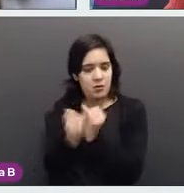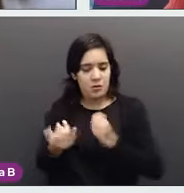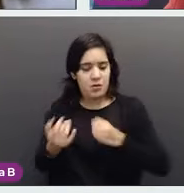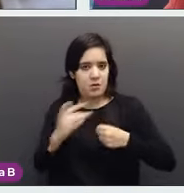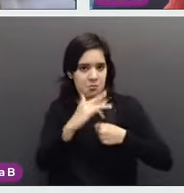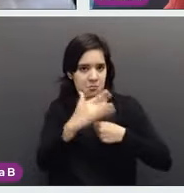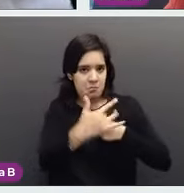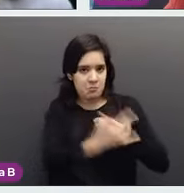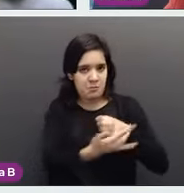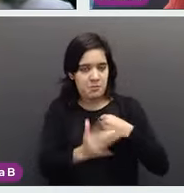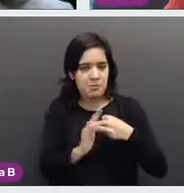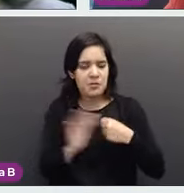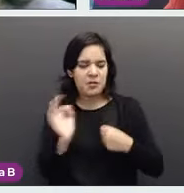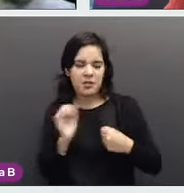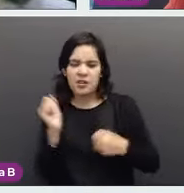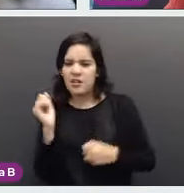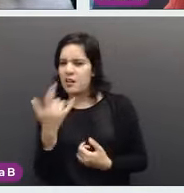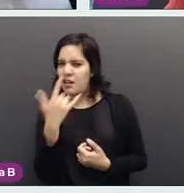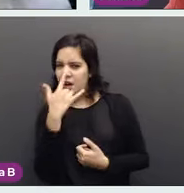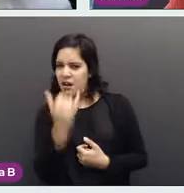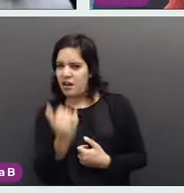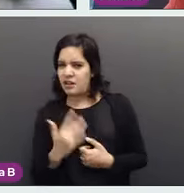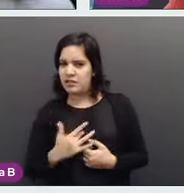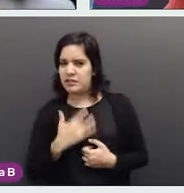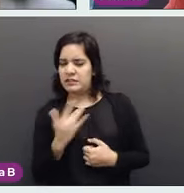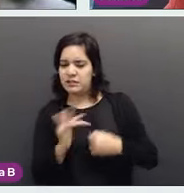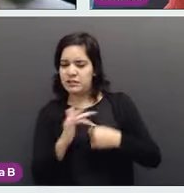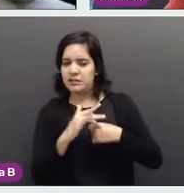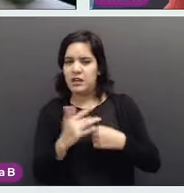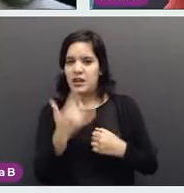una bolita que no se había palpado antes, acudir a valoración.